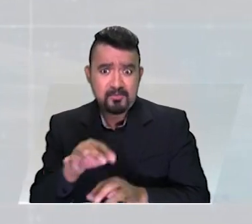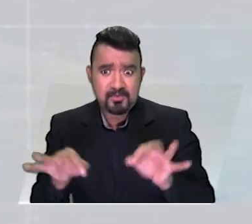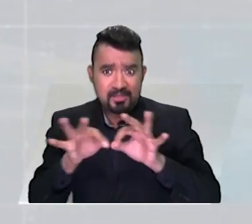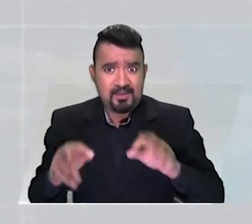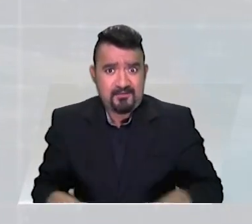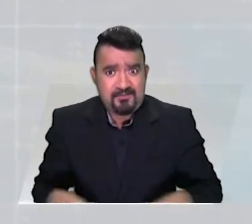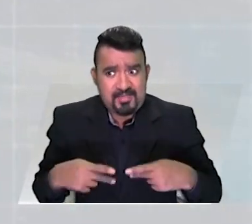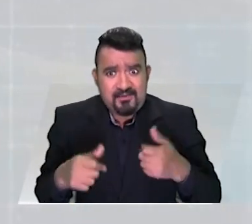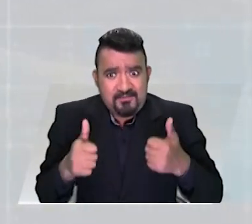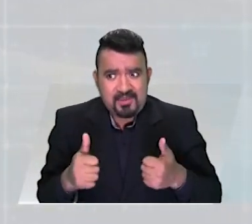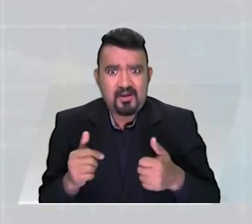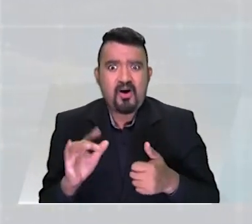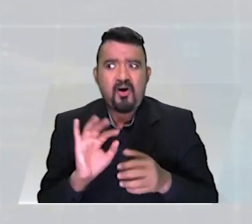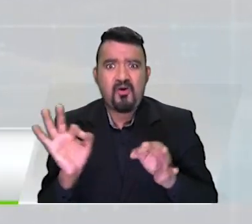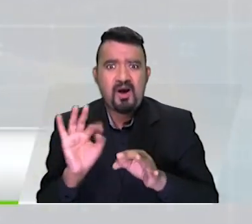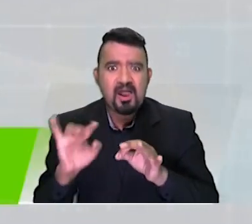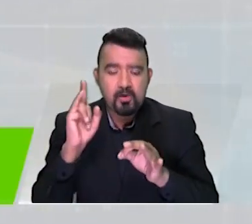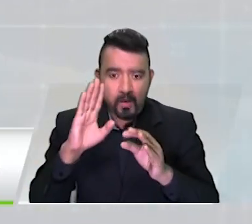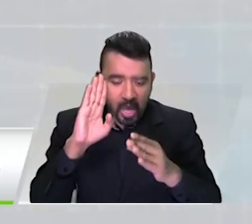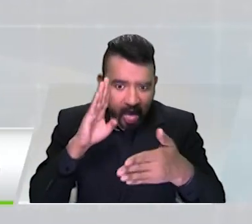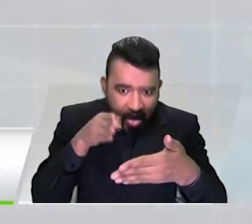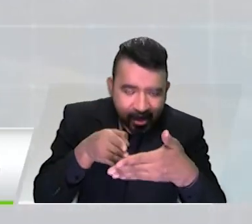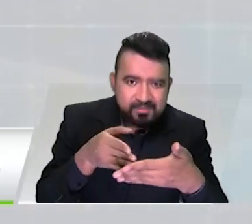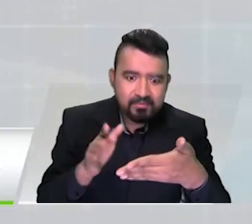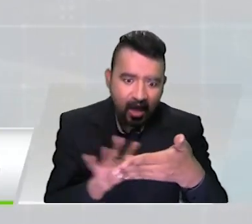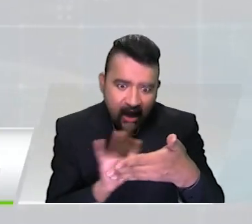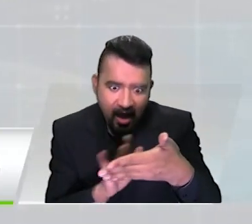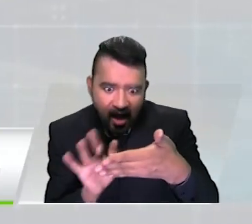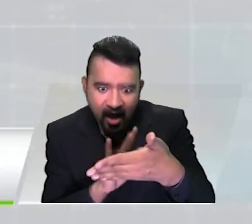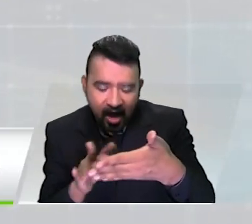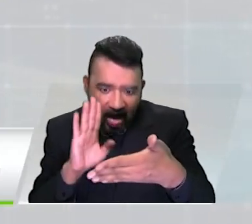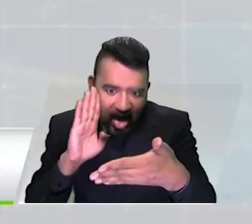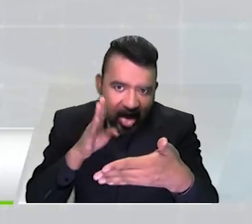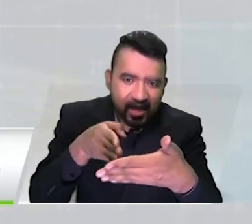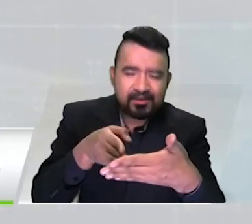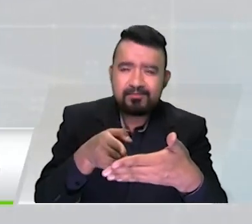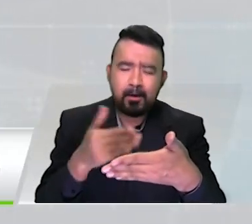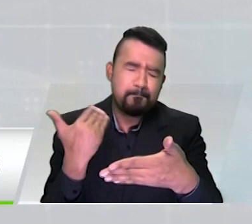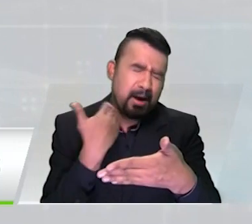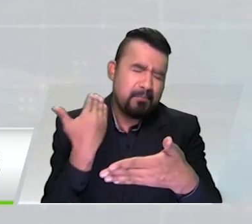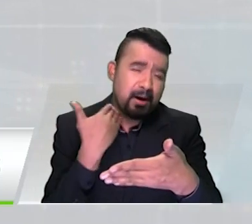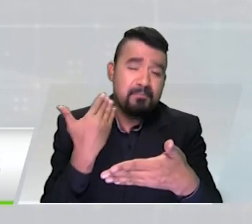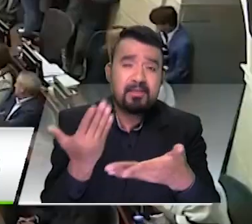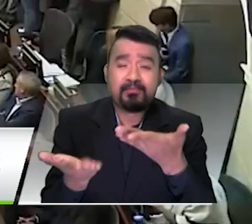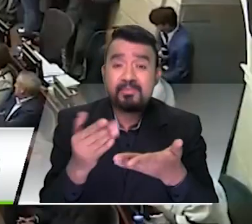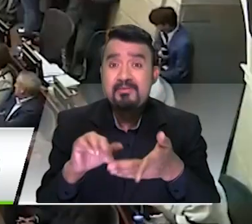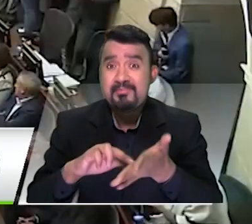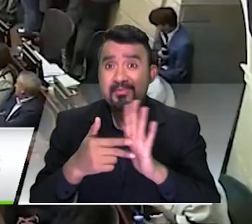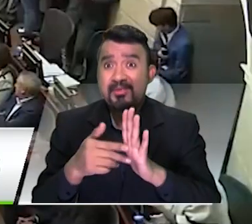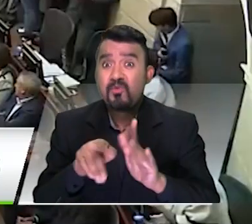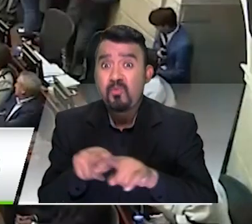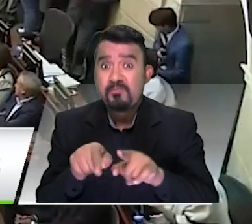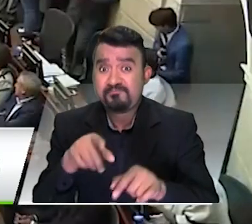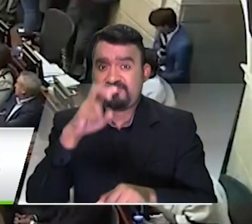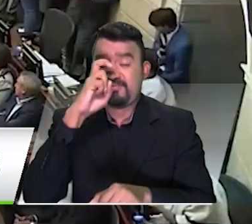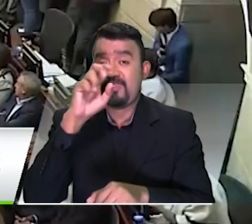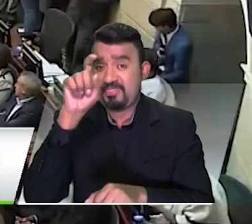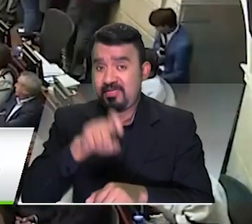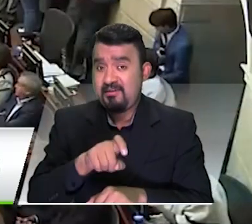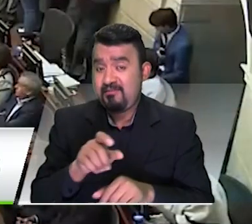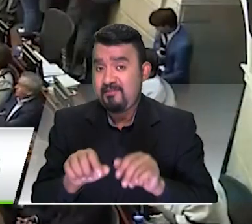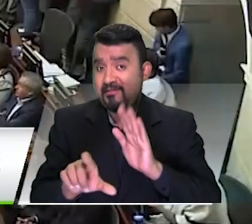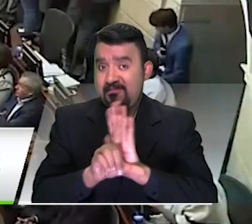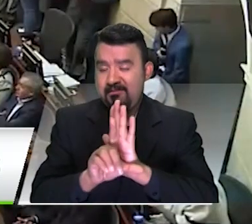y evitar los riesgos que hoy corren por un uso inadecuado de estas herramientas sin ningún tipo de límite ni supervisión. Dentro de los argumentos